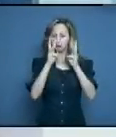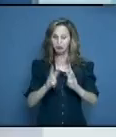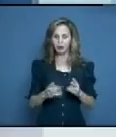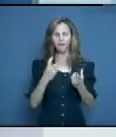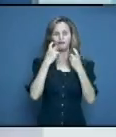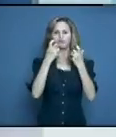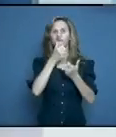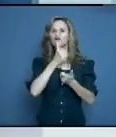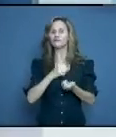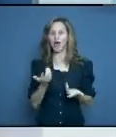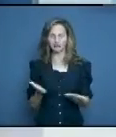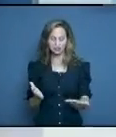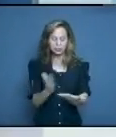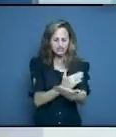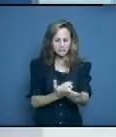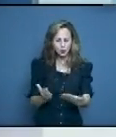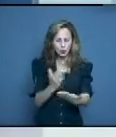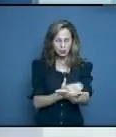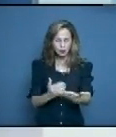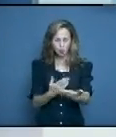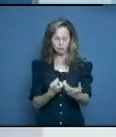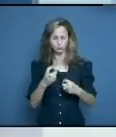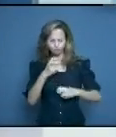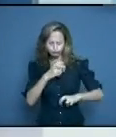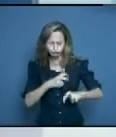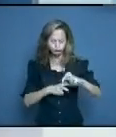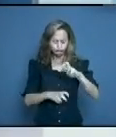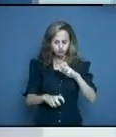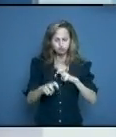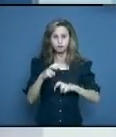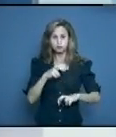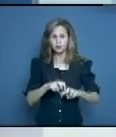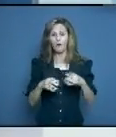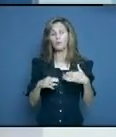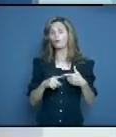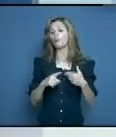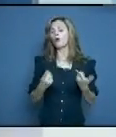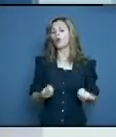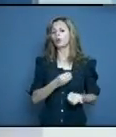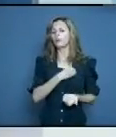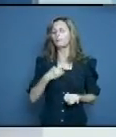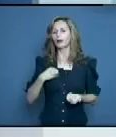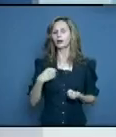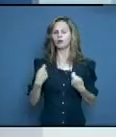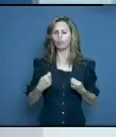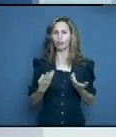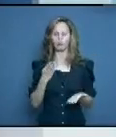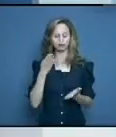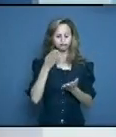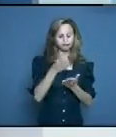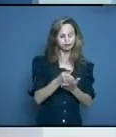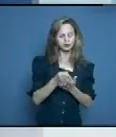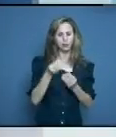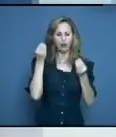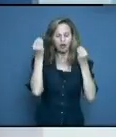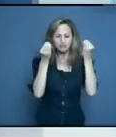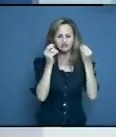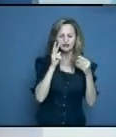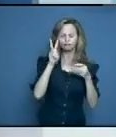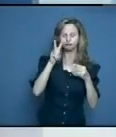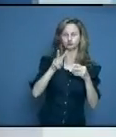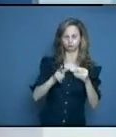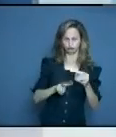hay que poner, revisar, porque si el médico no examina al paciente, no lo evalúa correctamente, no te das cuenta,